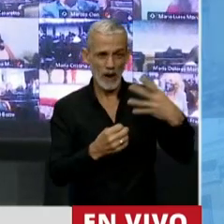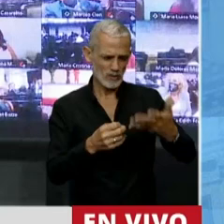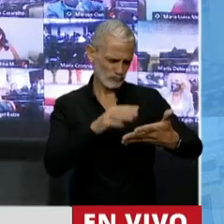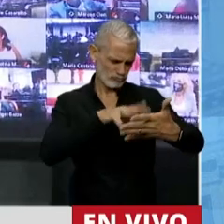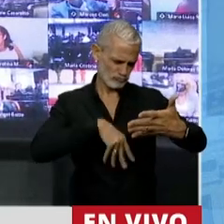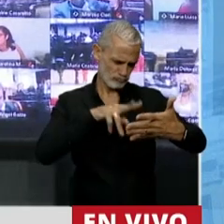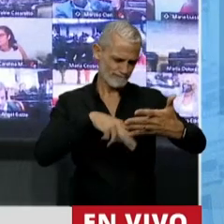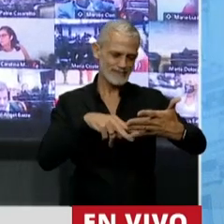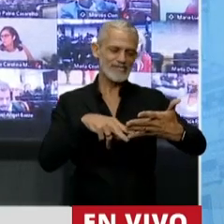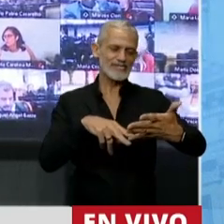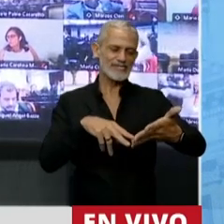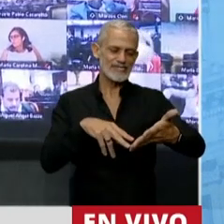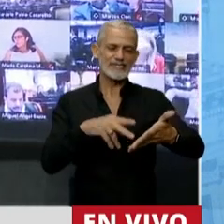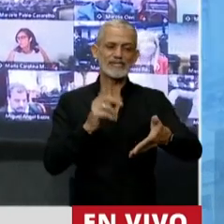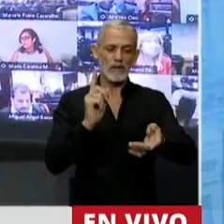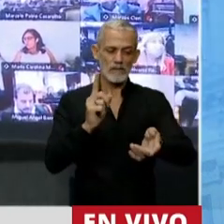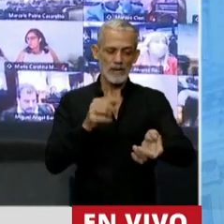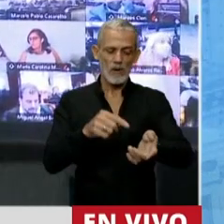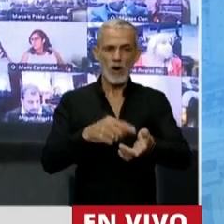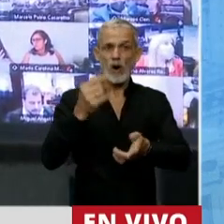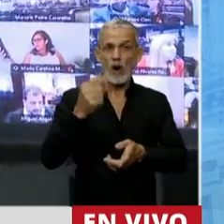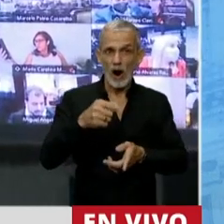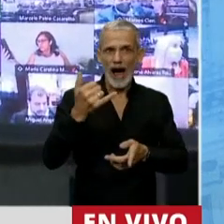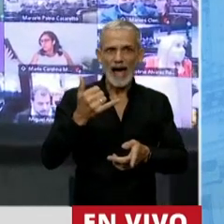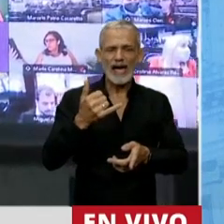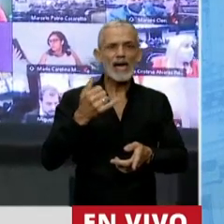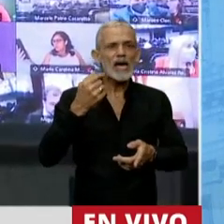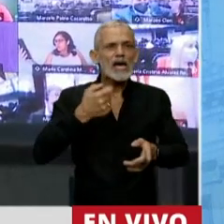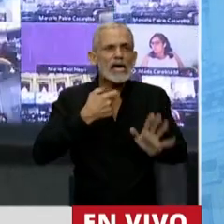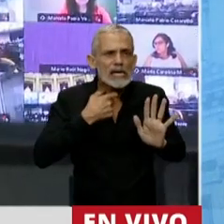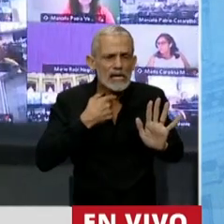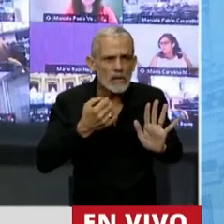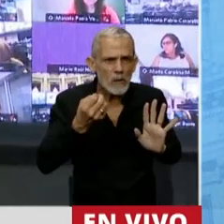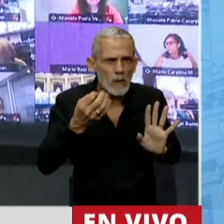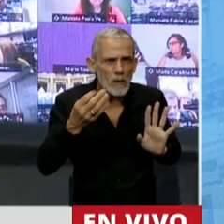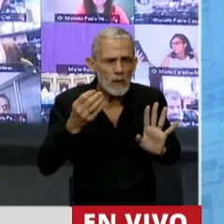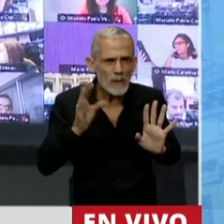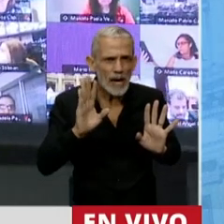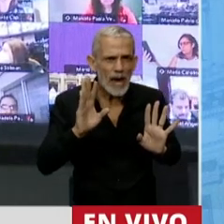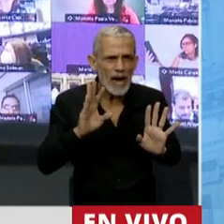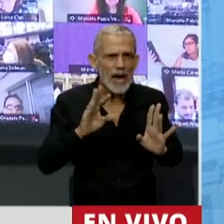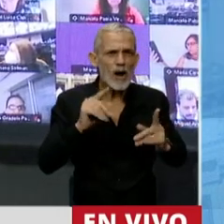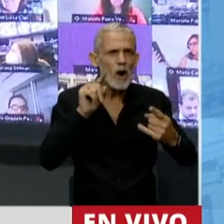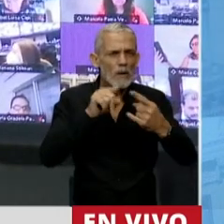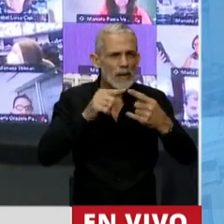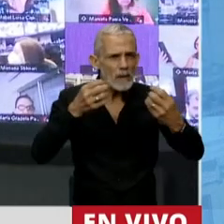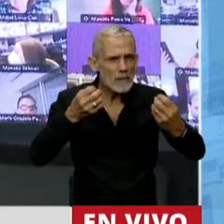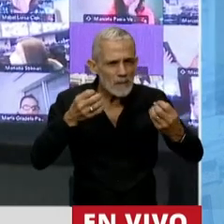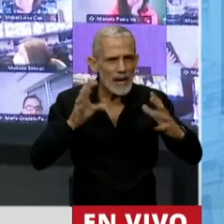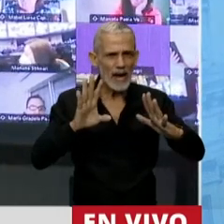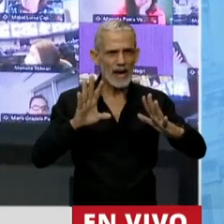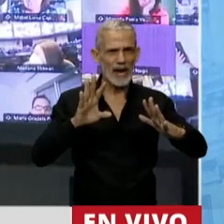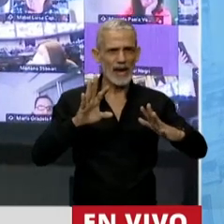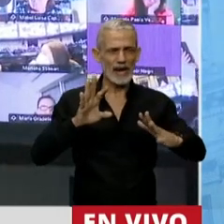marcábamos claramente lo que estábamos diciendo acá, desde las buenas intenciones y desde la buena leche para poder contribuir a mejor ley.